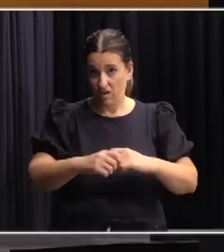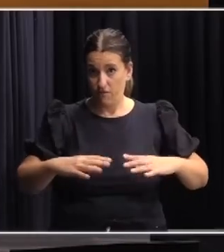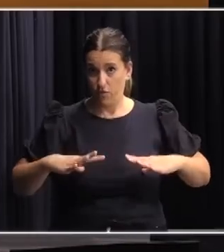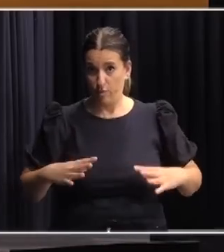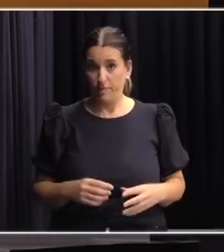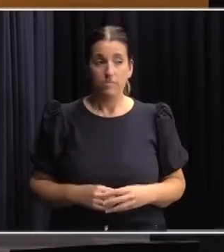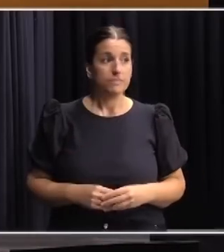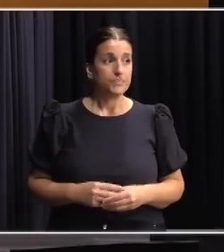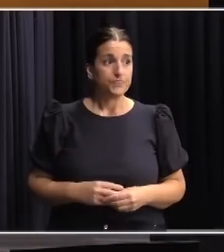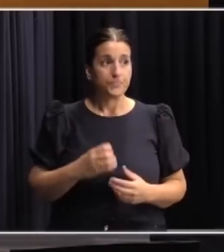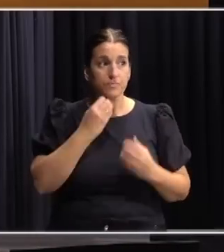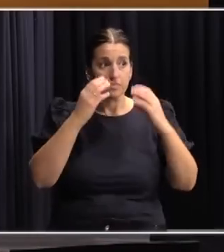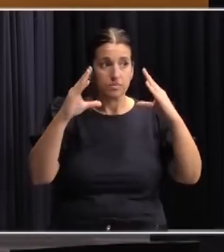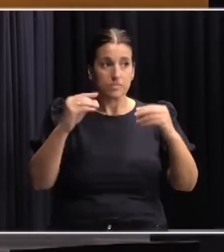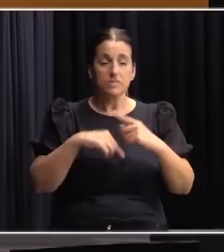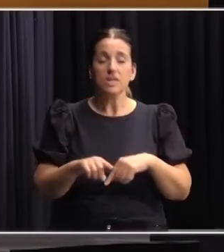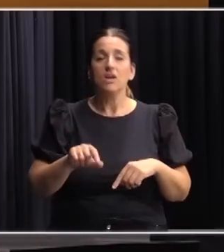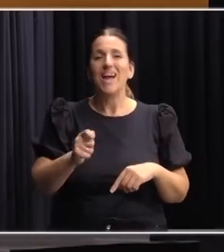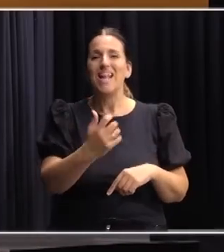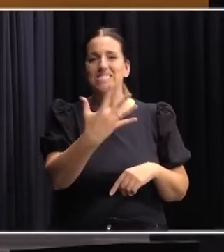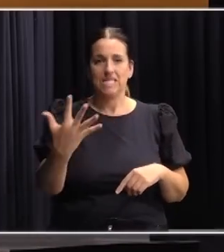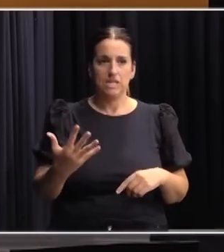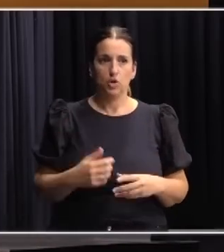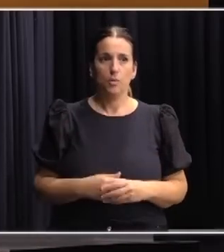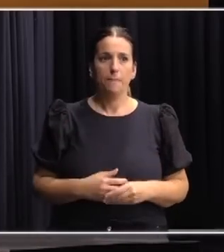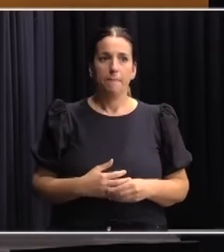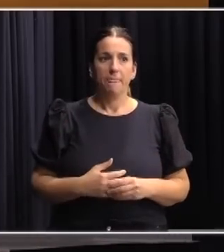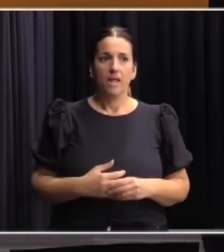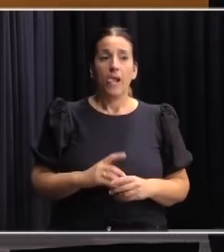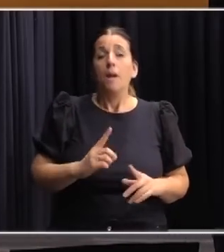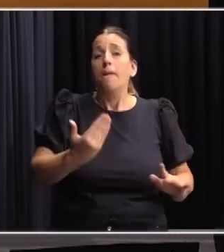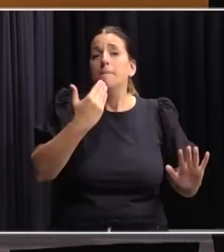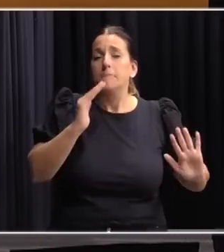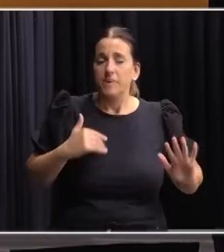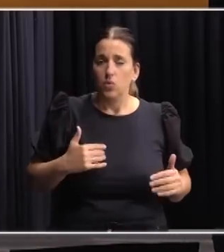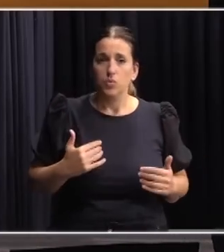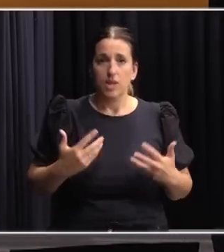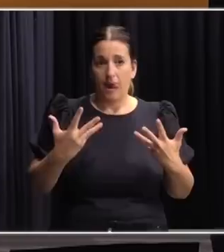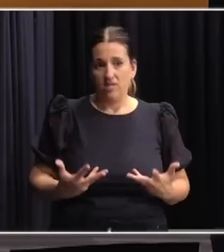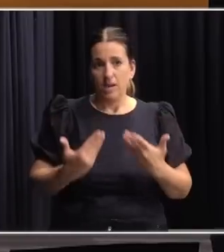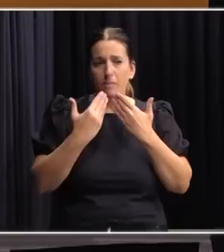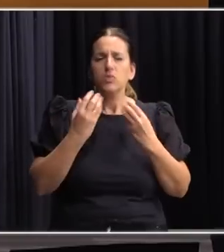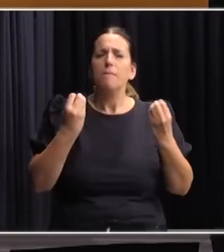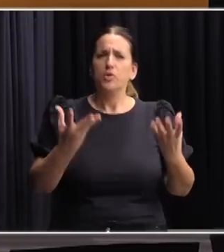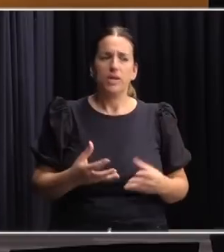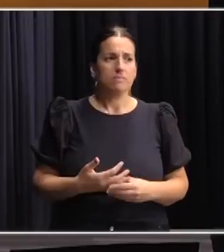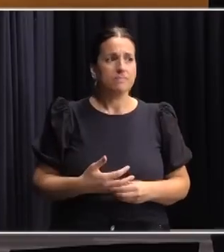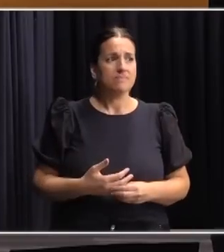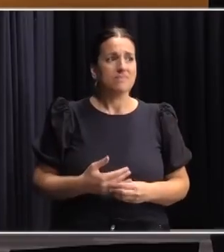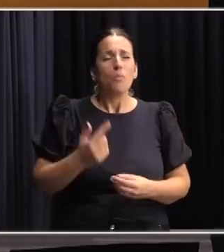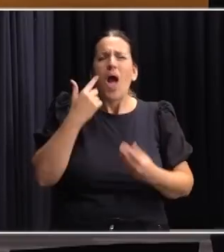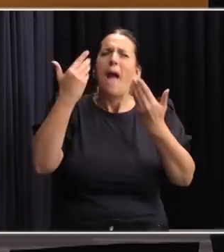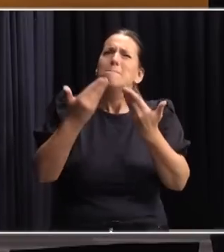Buenas noches, Rafael Guardia, Medios Públicos, Canal 5. Quería preguntarles porque al